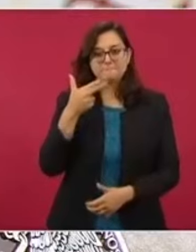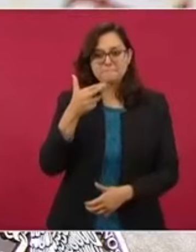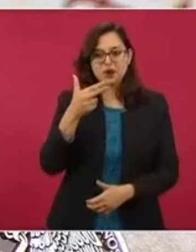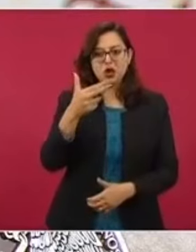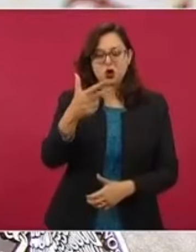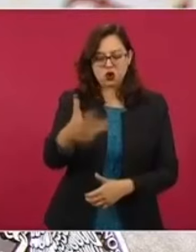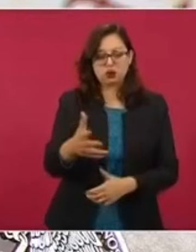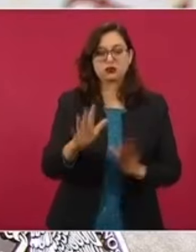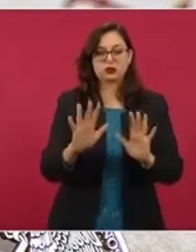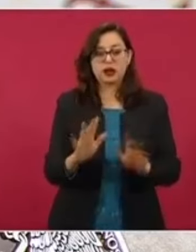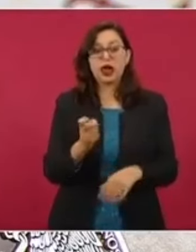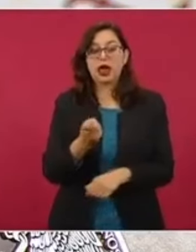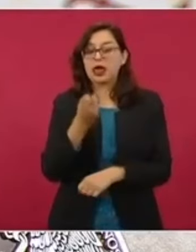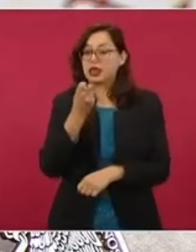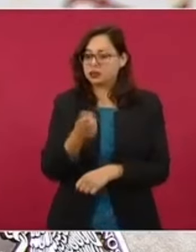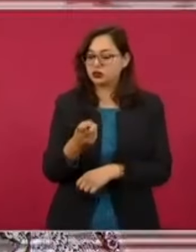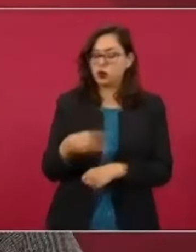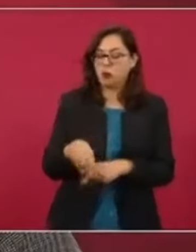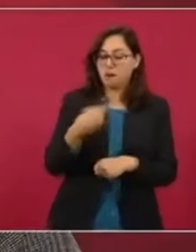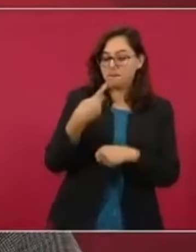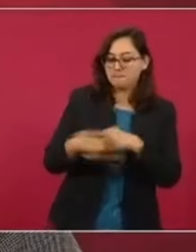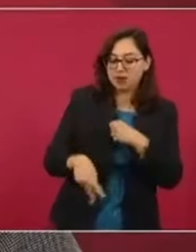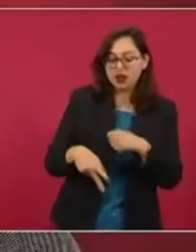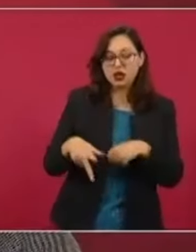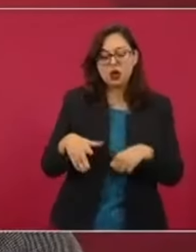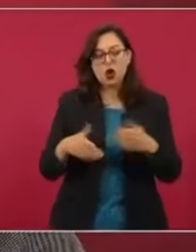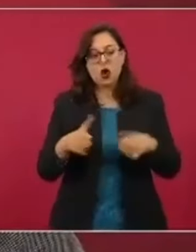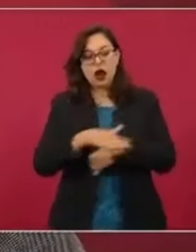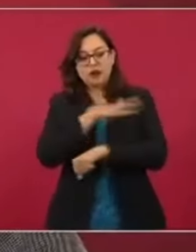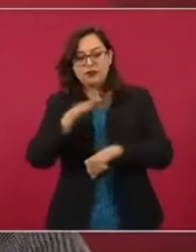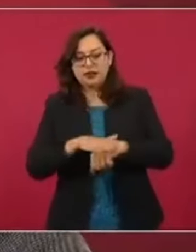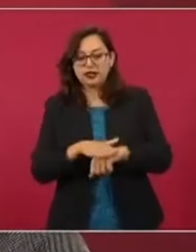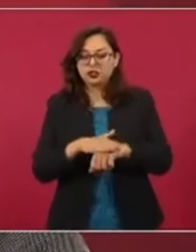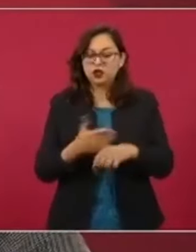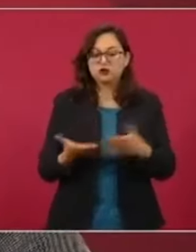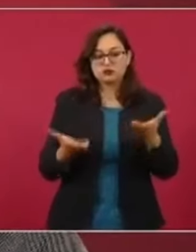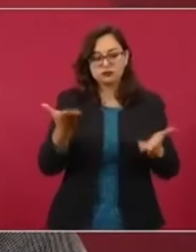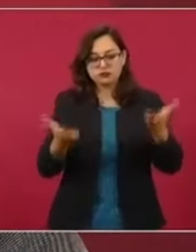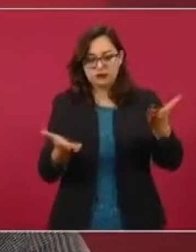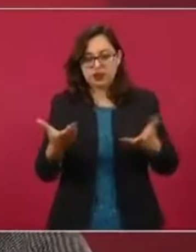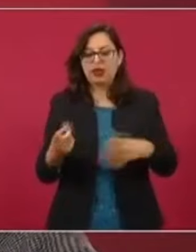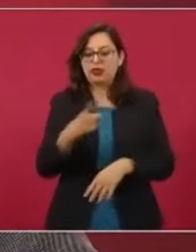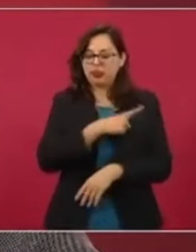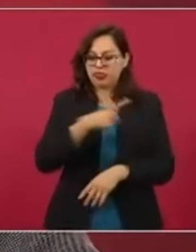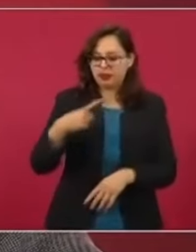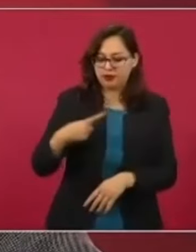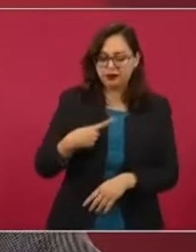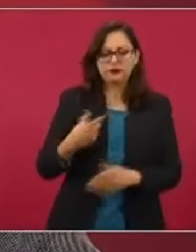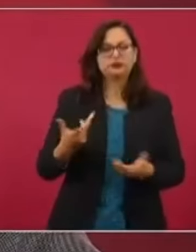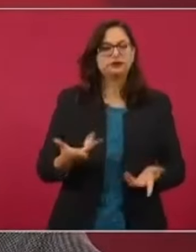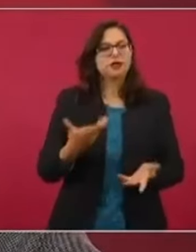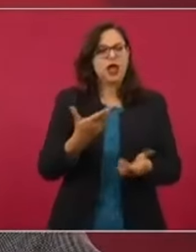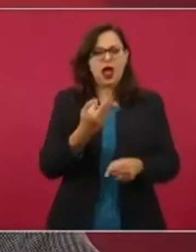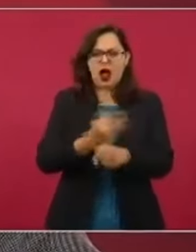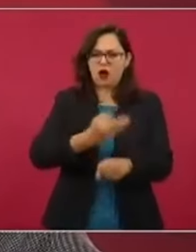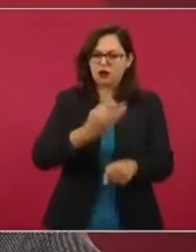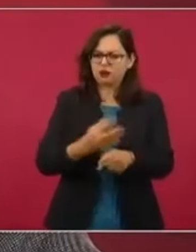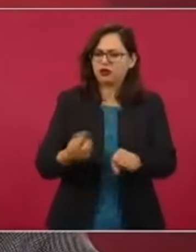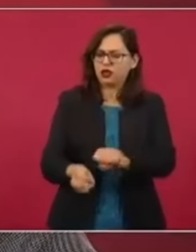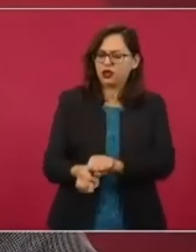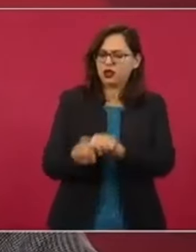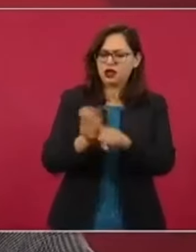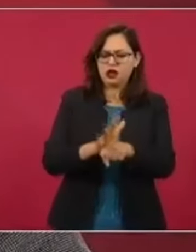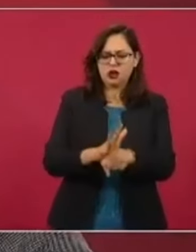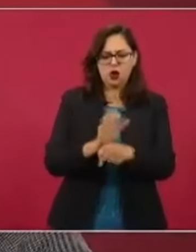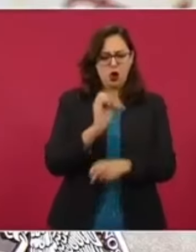un elemento de riesgo que nos… ahora es diferente. ¿Por qué es diferente? Porque hemos oído que en este cambio, en